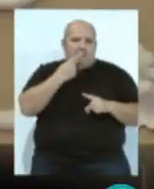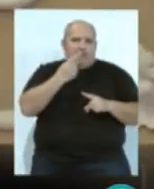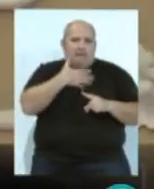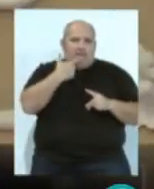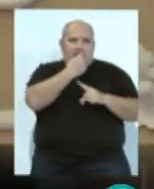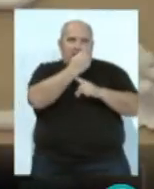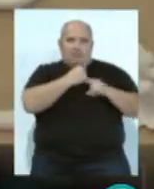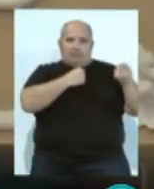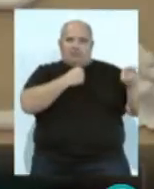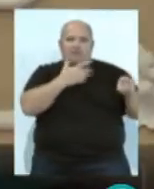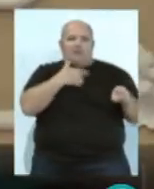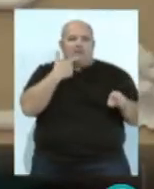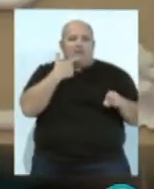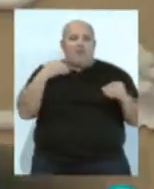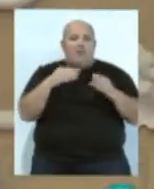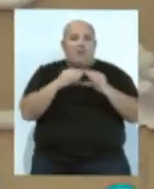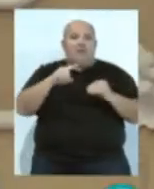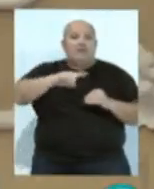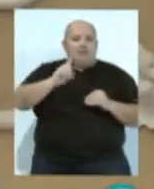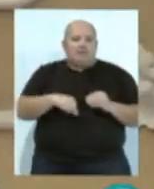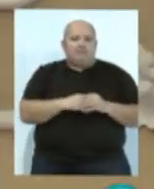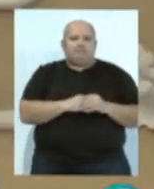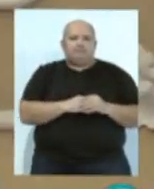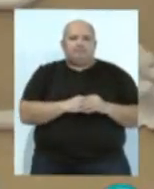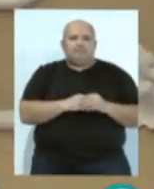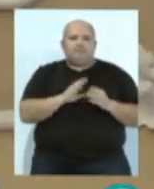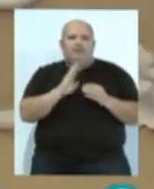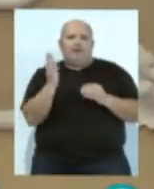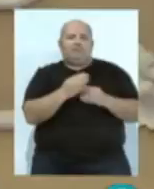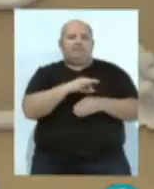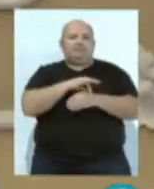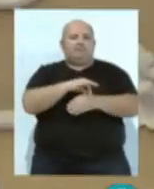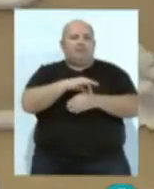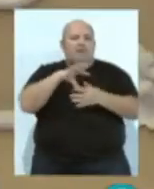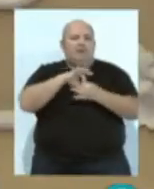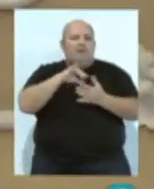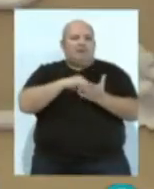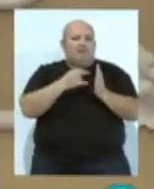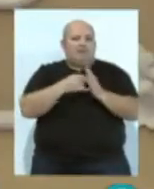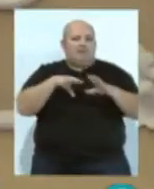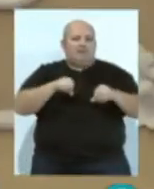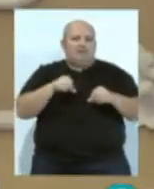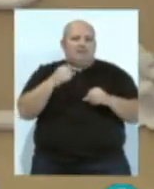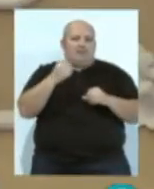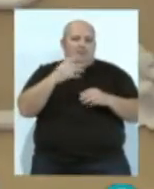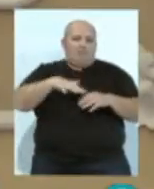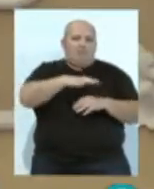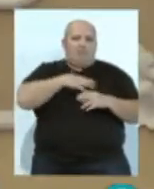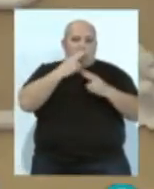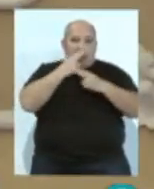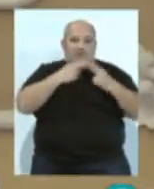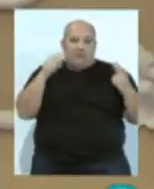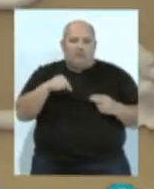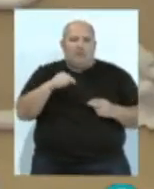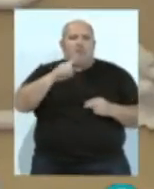apoya esta tesis y también la Junta de Andalucía, a través de la guía de criterios técnicos para la ocupación de dominio público marítimo